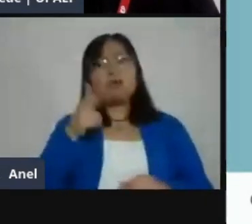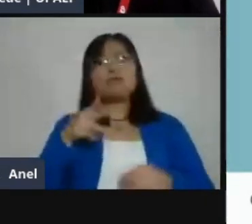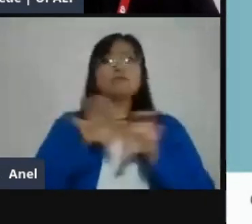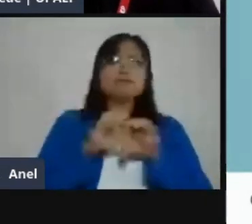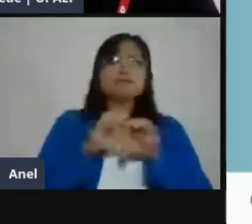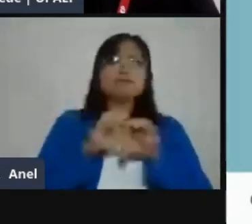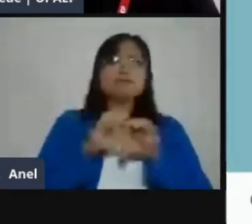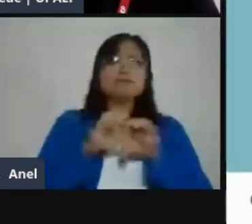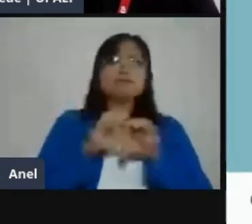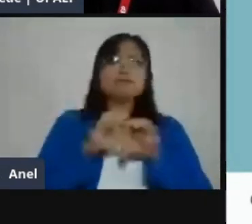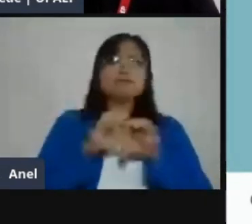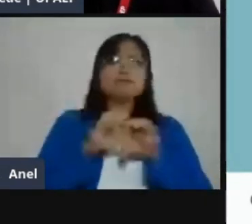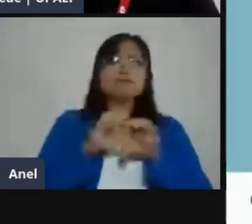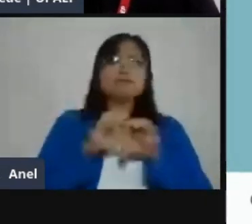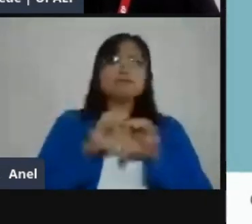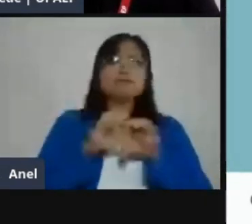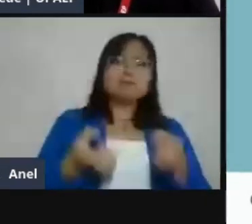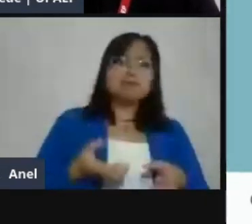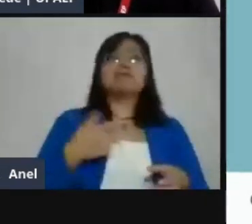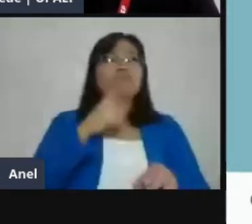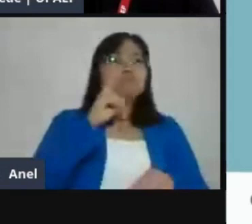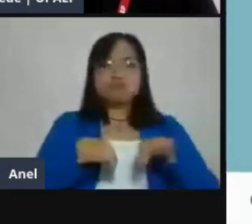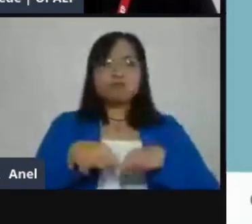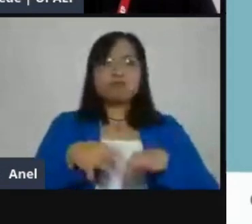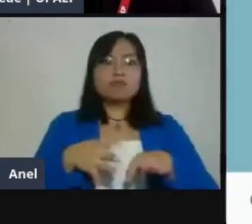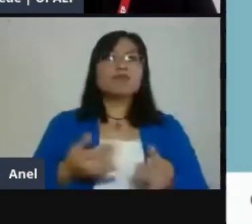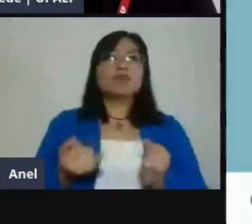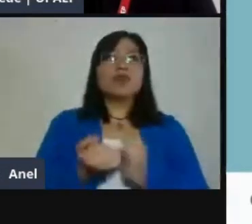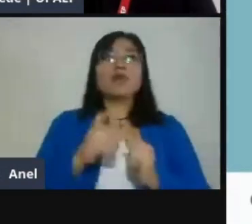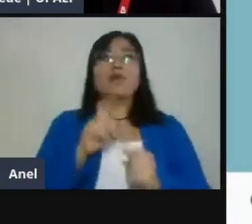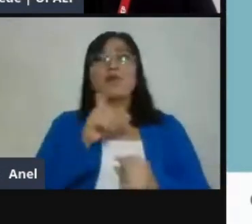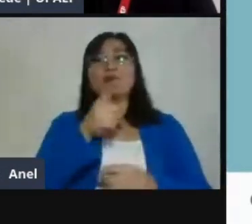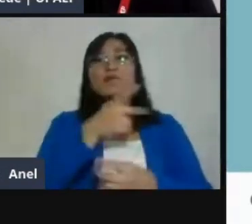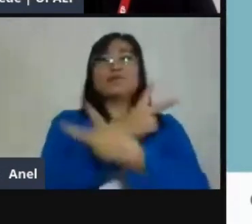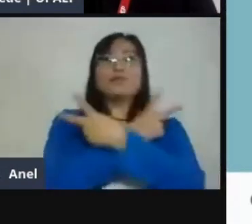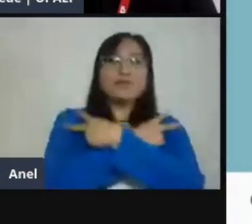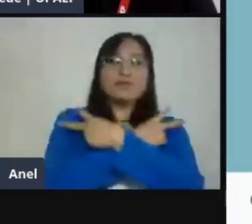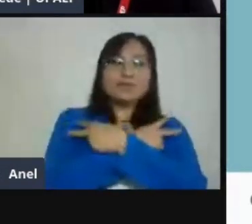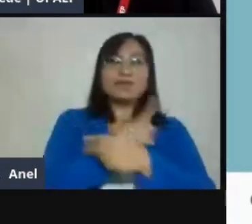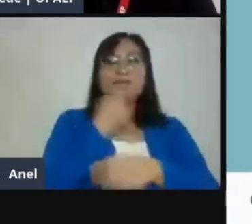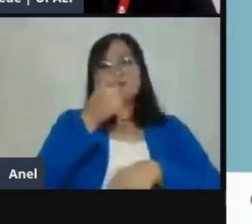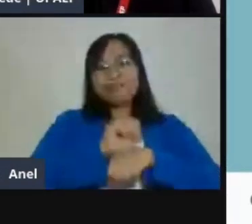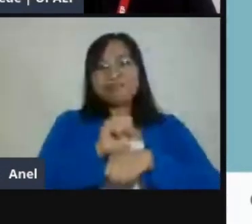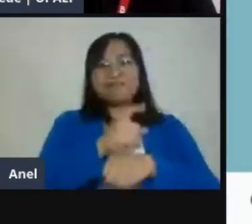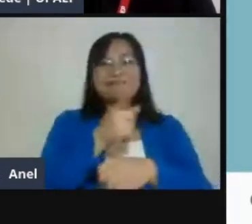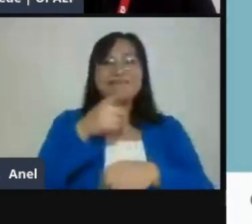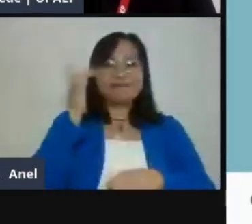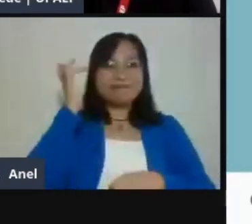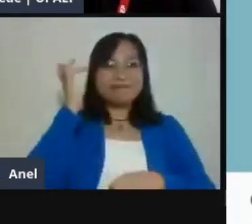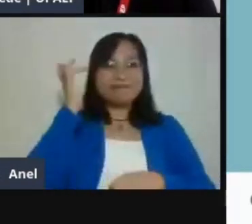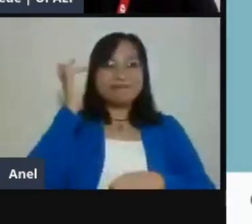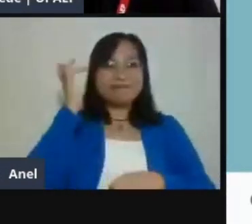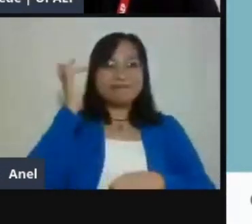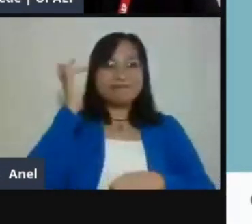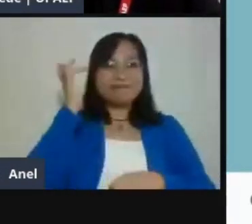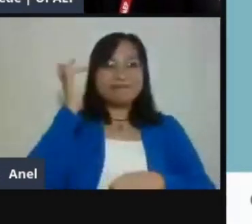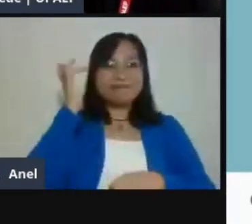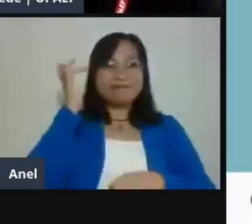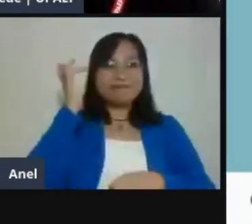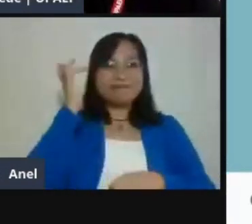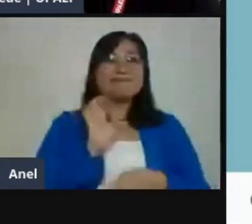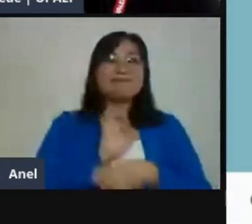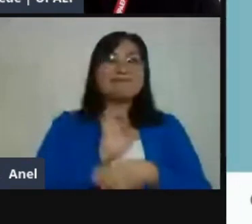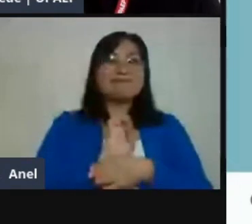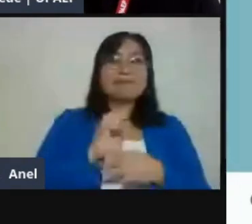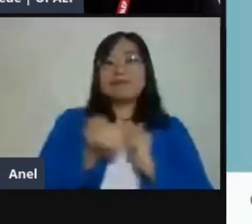también haciendo algunos anuncios cuando nos fuimos de vacaciones de Semana Santa, ¿no? No había todavía mucha idea si regresábamos en presencial o no. Entonces, ya